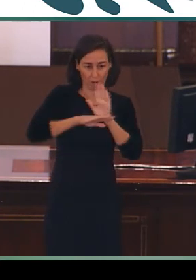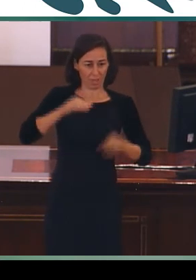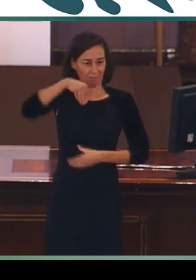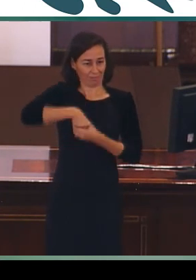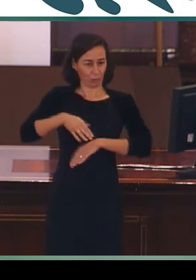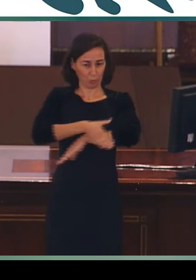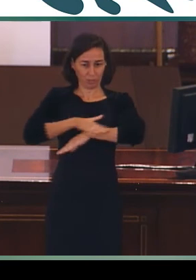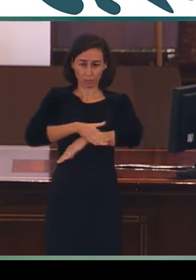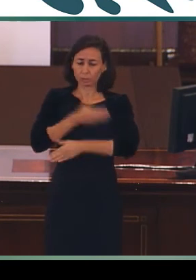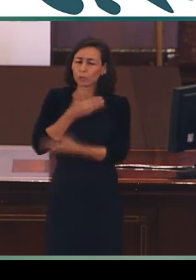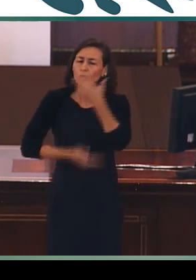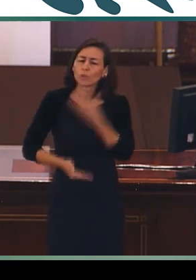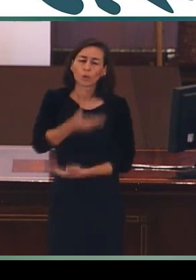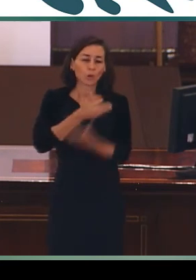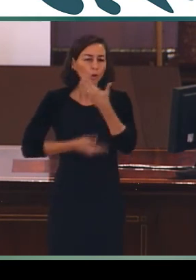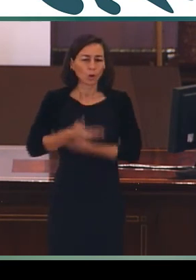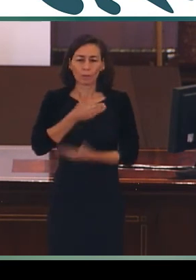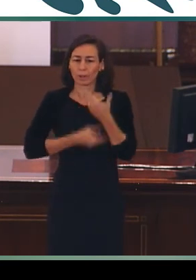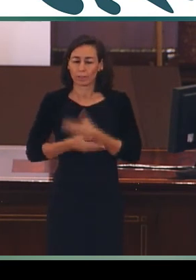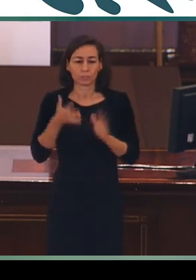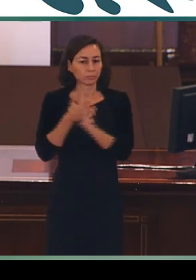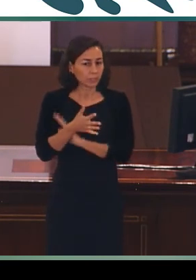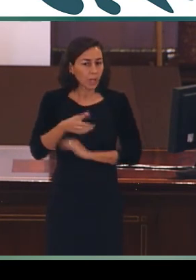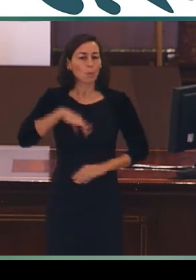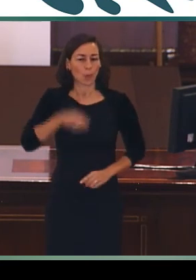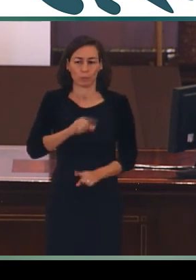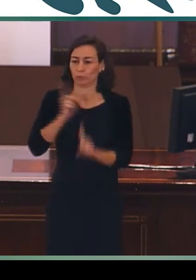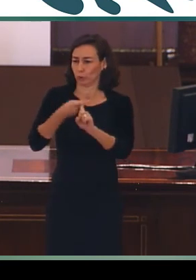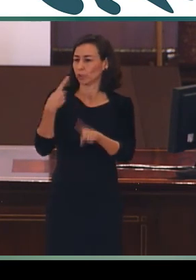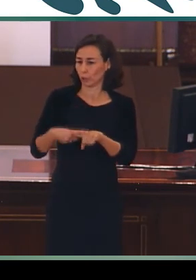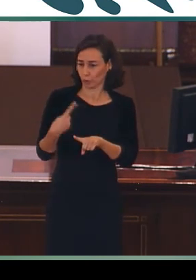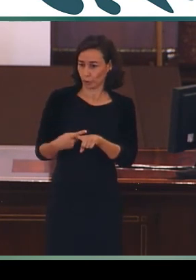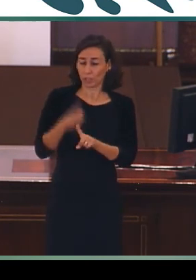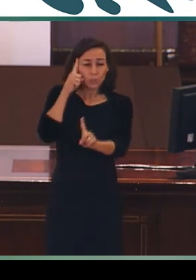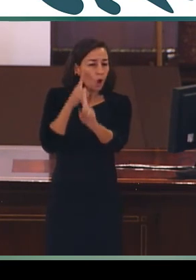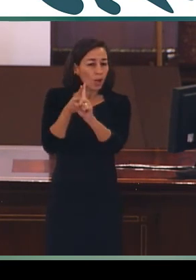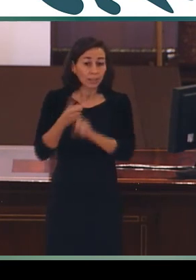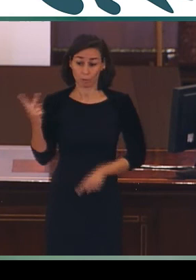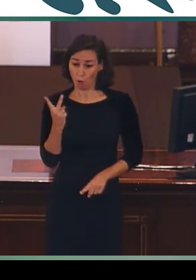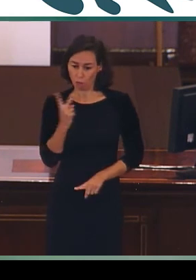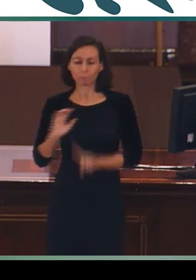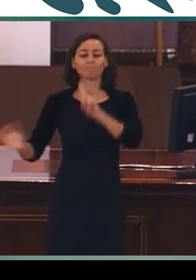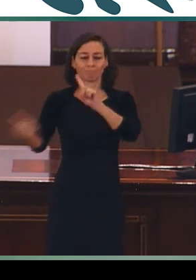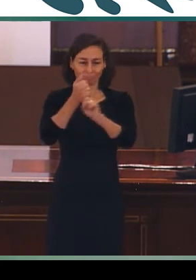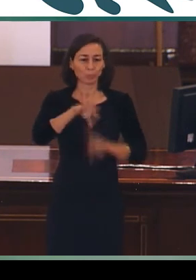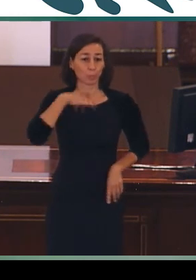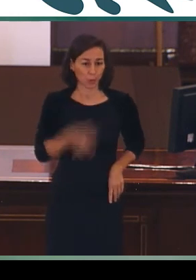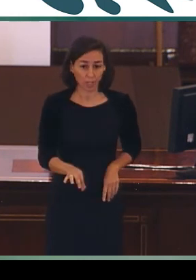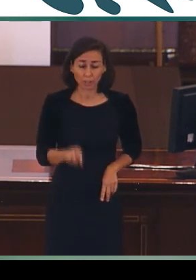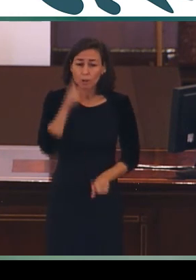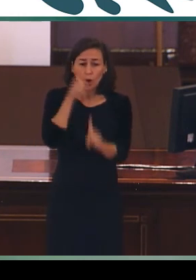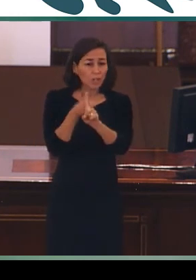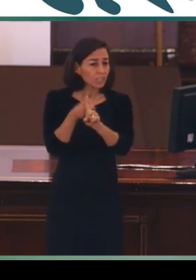colaboración imprescindible para lograr el objetivo que nos une, de alcanzar una sociedad más plural